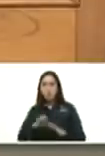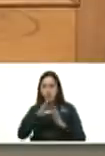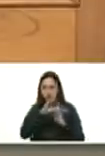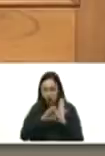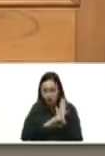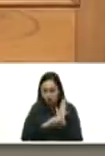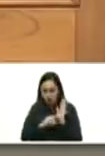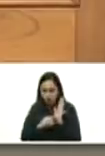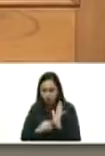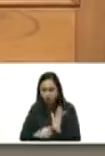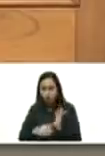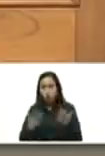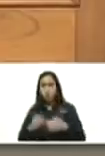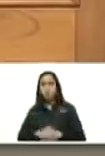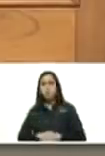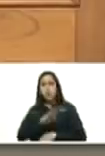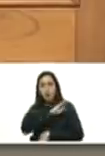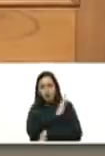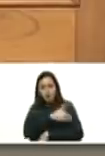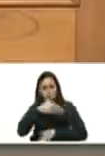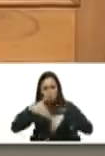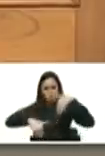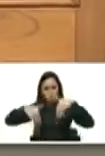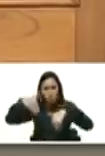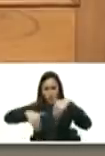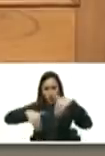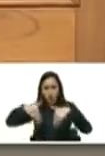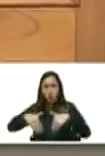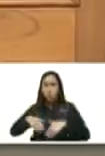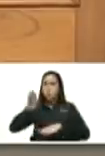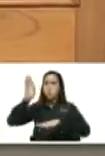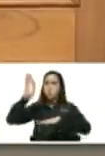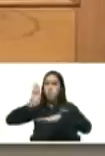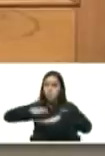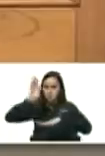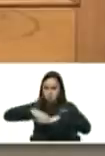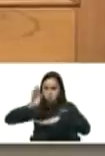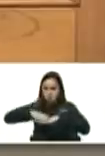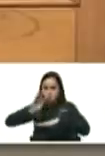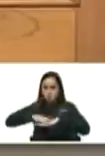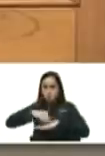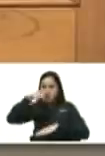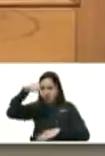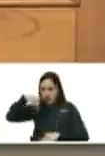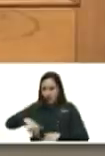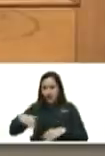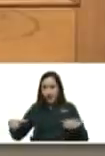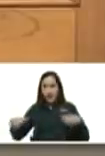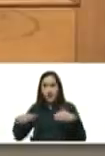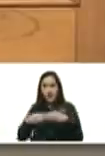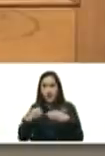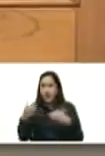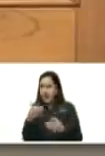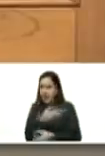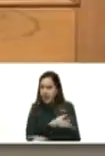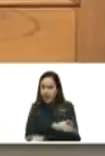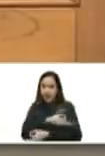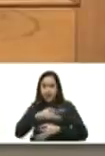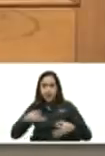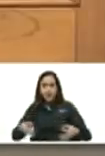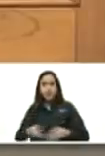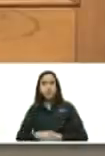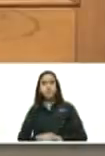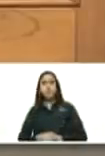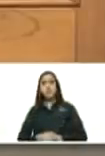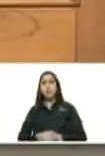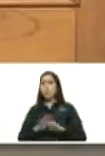al poder electoral yo le hago un llamado desde esta reunión tan maravillosa con